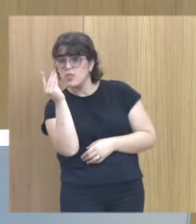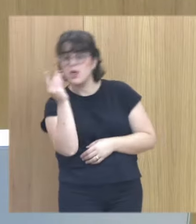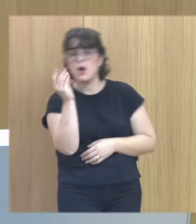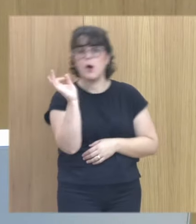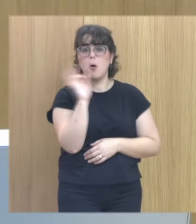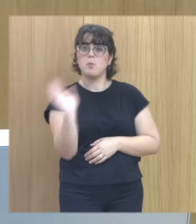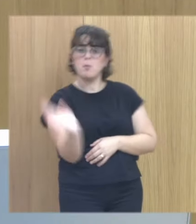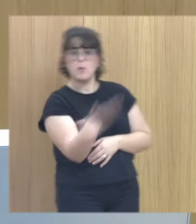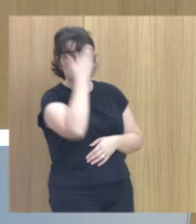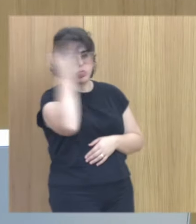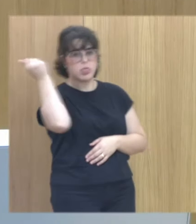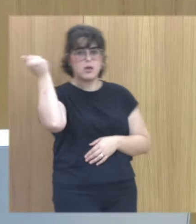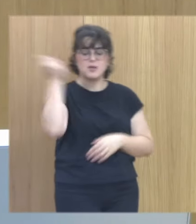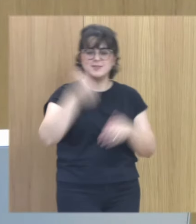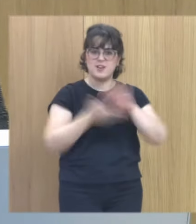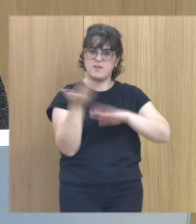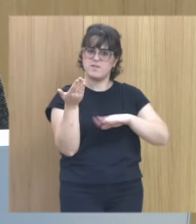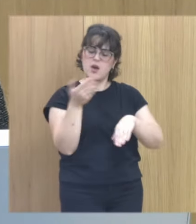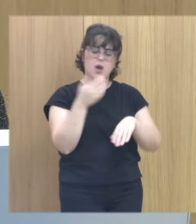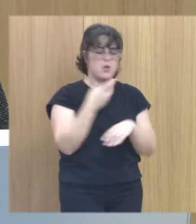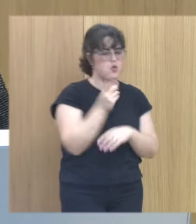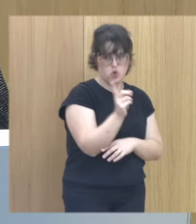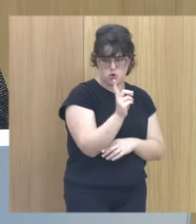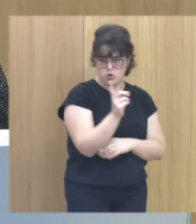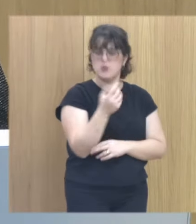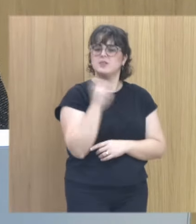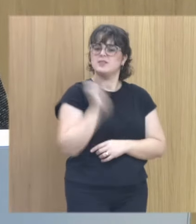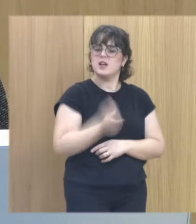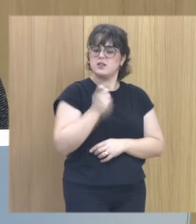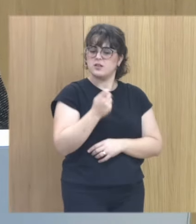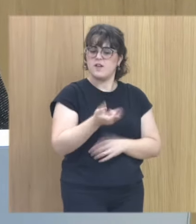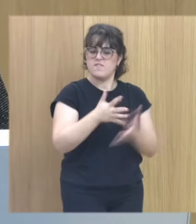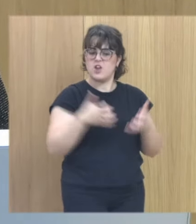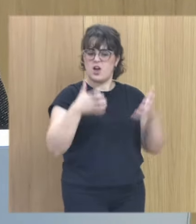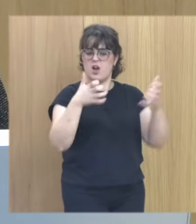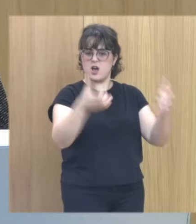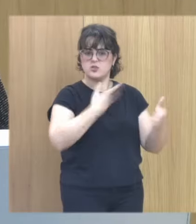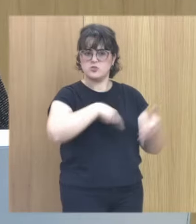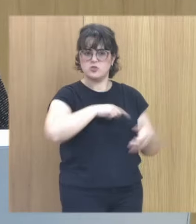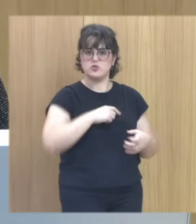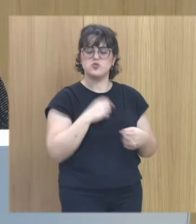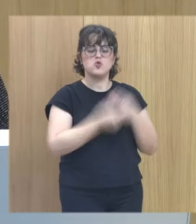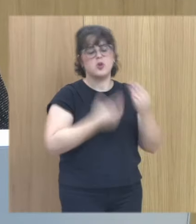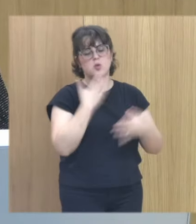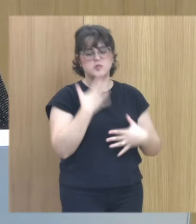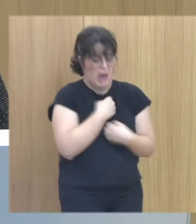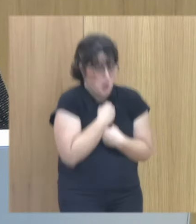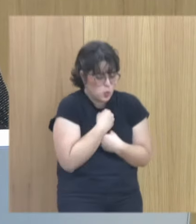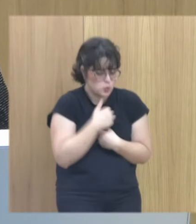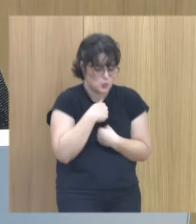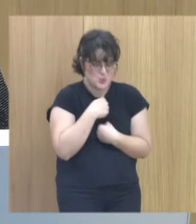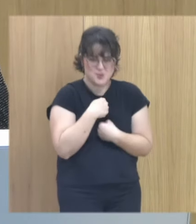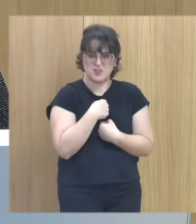pasa página son expresiones que utilizamos muchas veces y las utilizamos desde nuestra propia angustia es decir